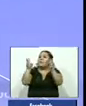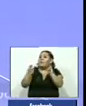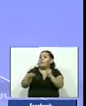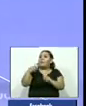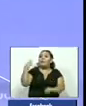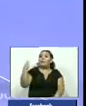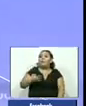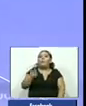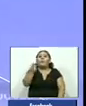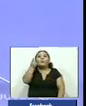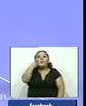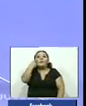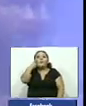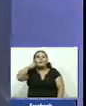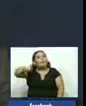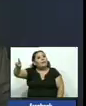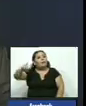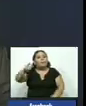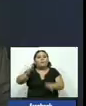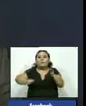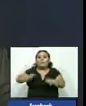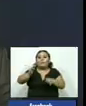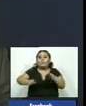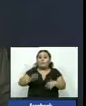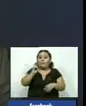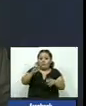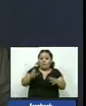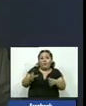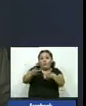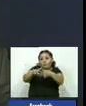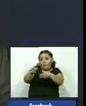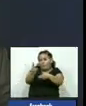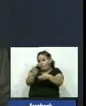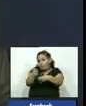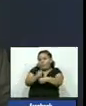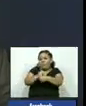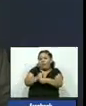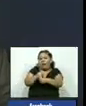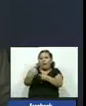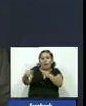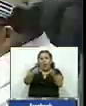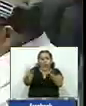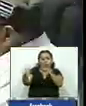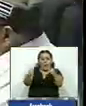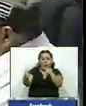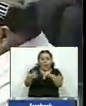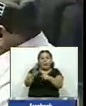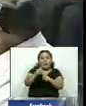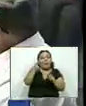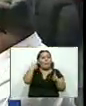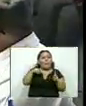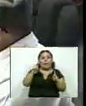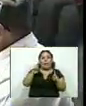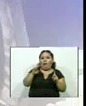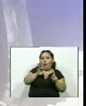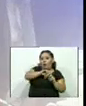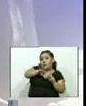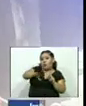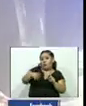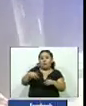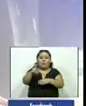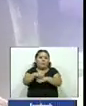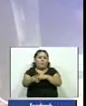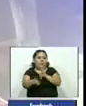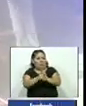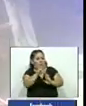debería ser en un juzgado En la comisión de seguridad se generó una discusión por las declaraciones que hizo pública Carlos Marroquín los diputados